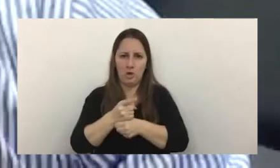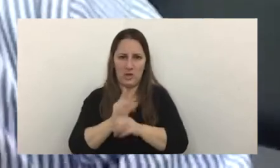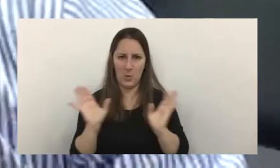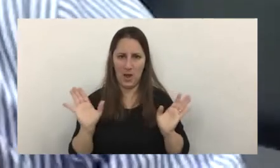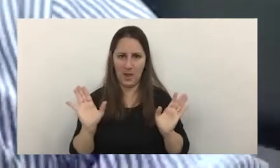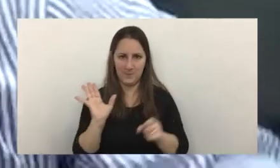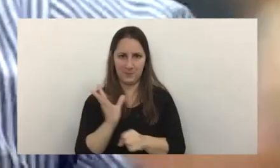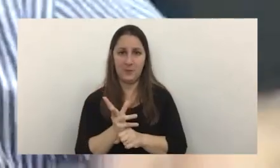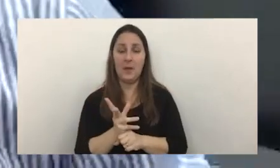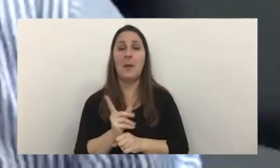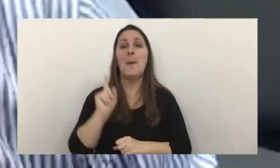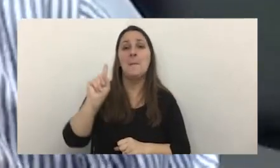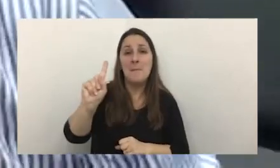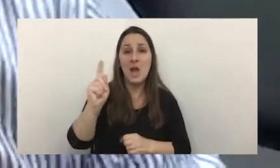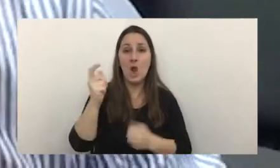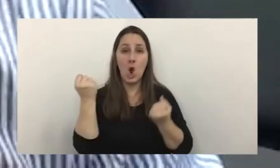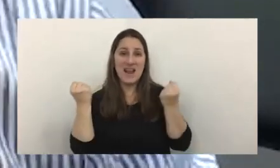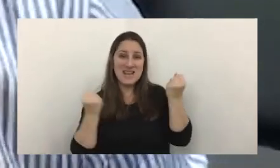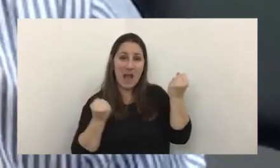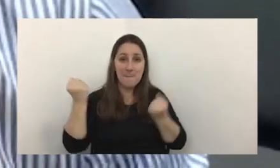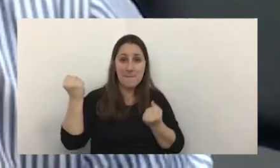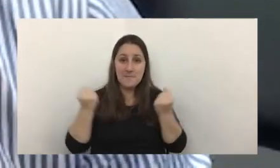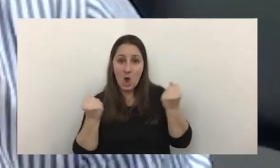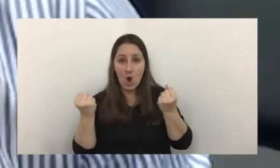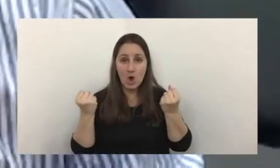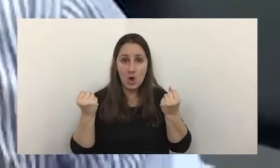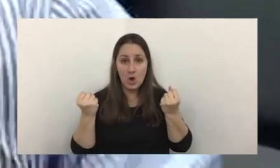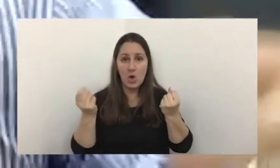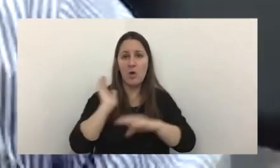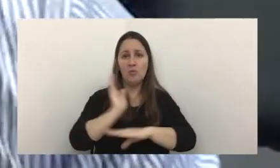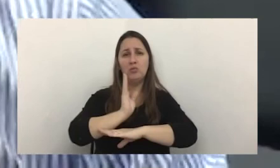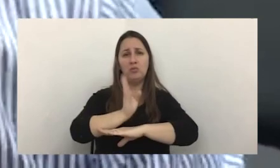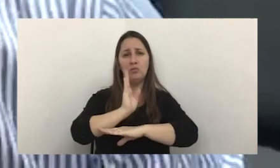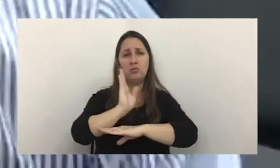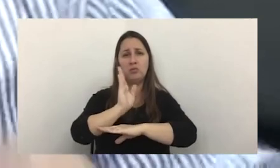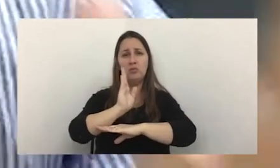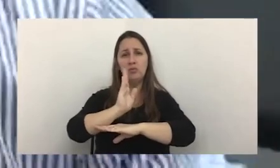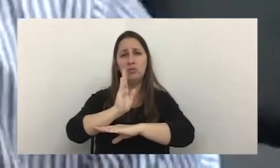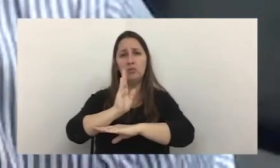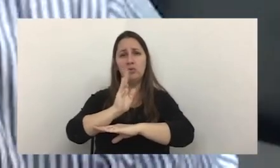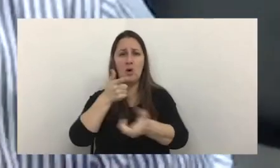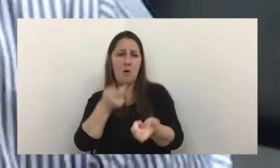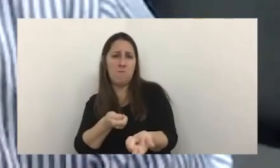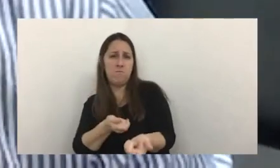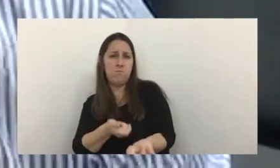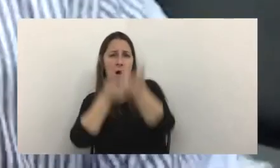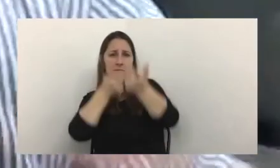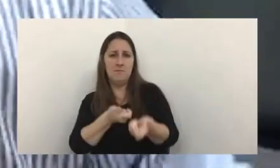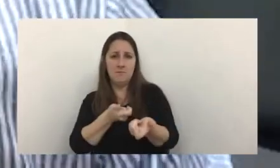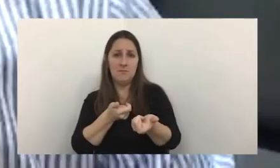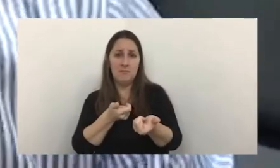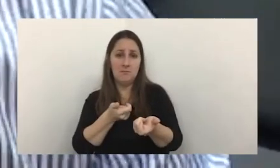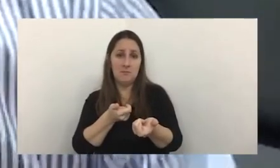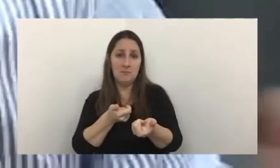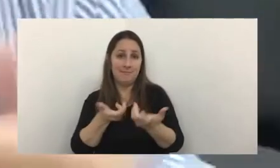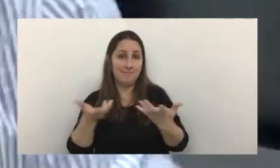si al camión de caudales lo agarran en la General Paz y le tiran con un bazooka no hay